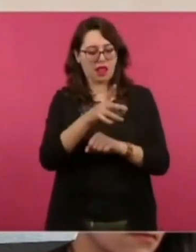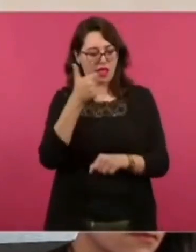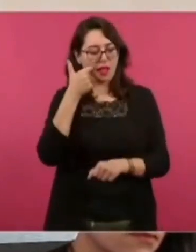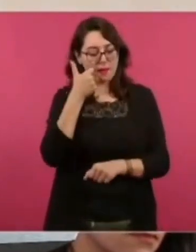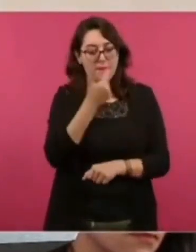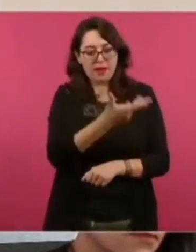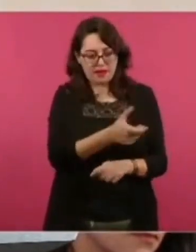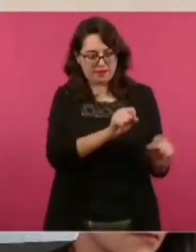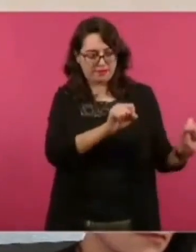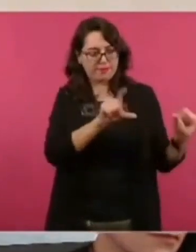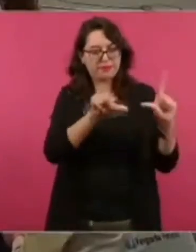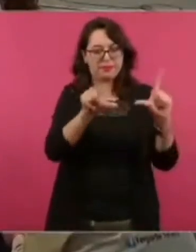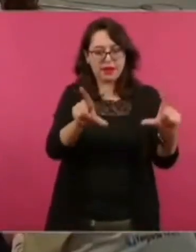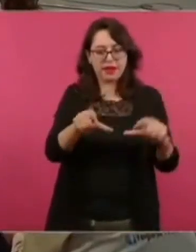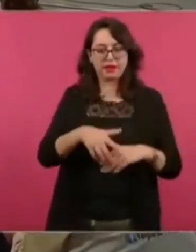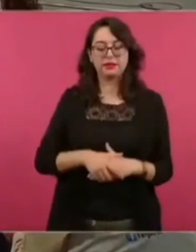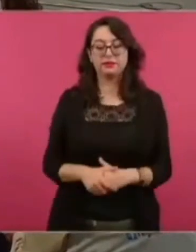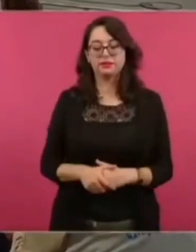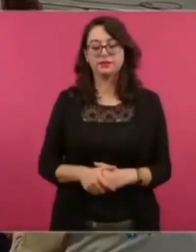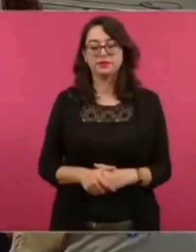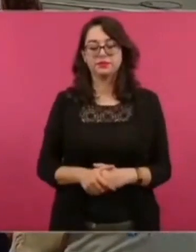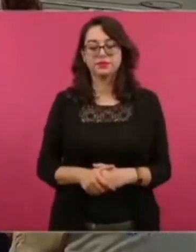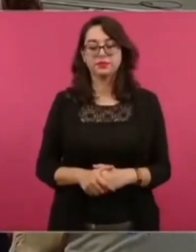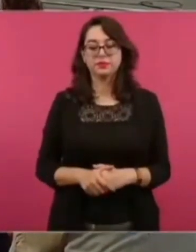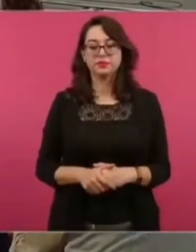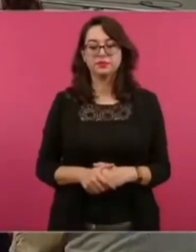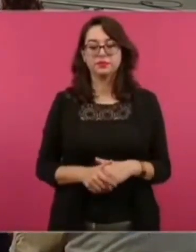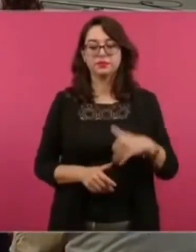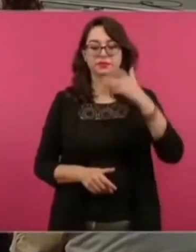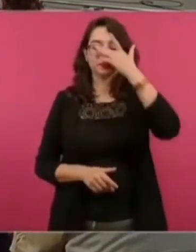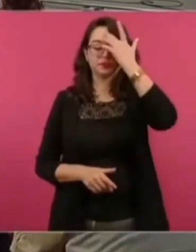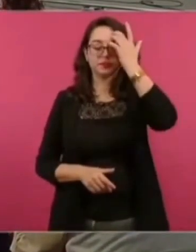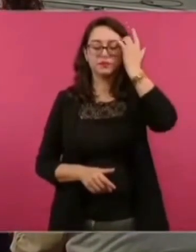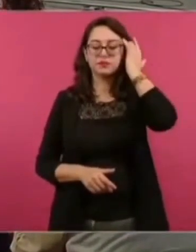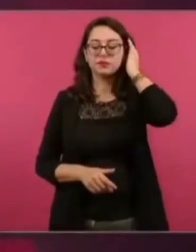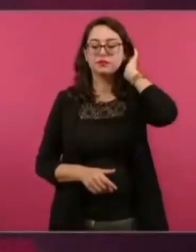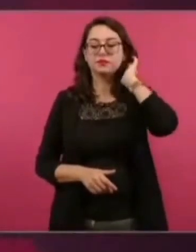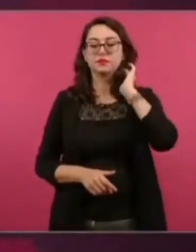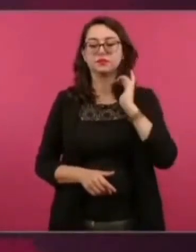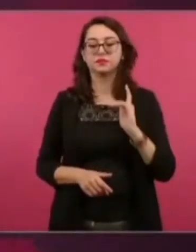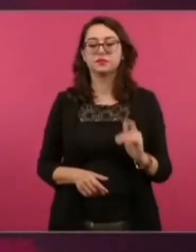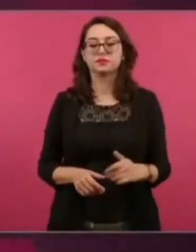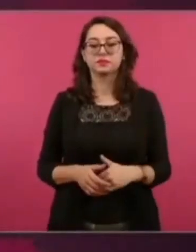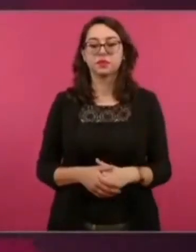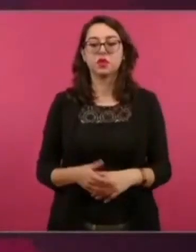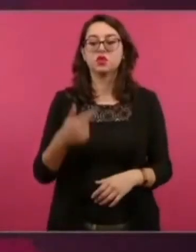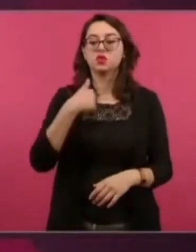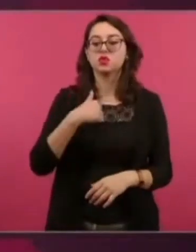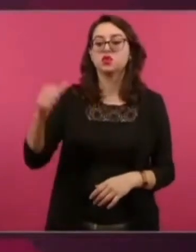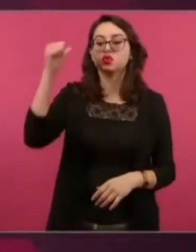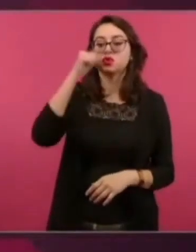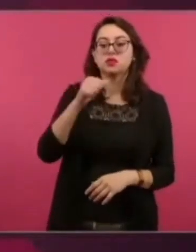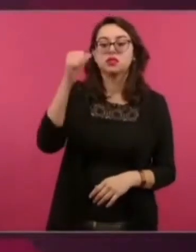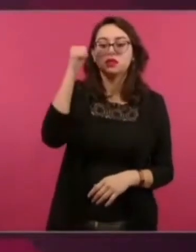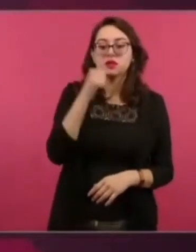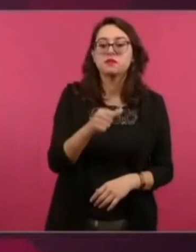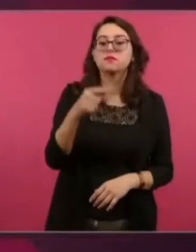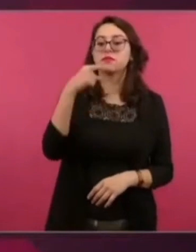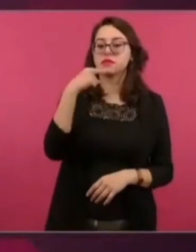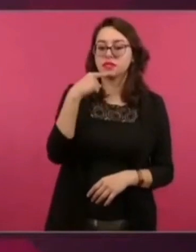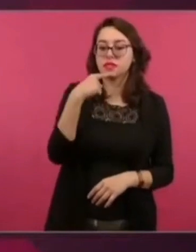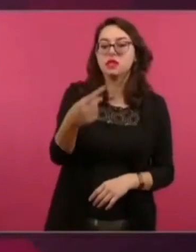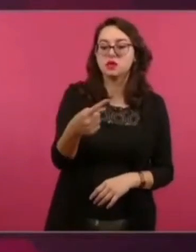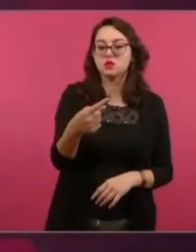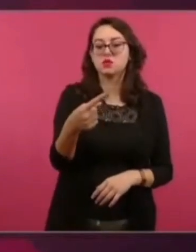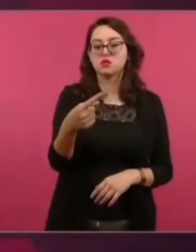Yo siempre sostengo más lo puedo probar estoy escribiendo